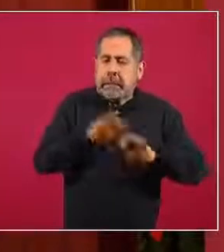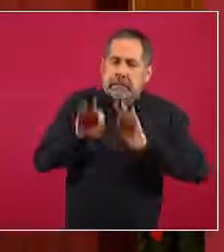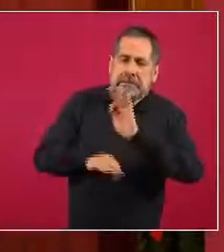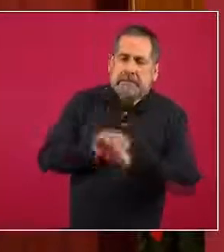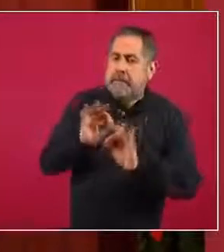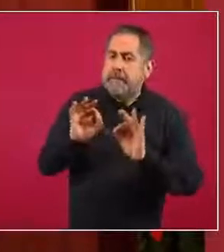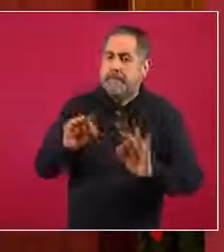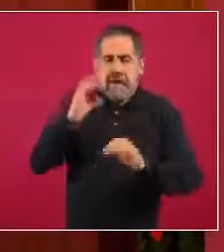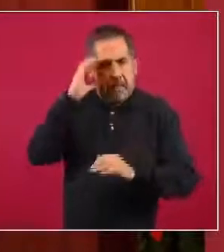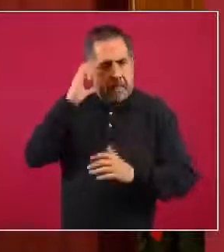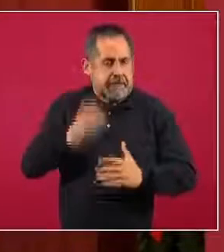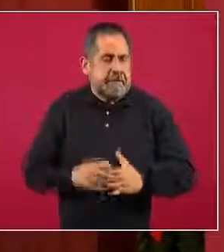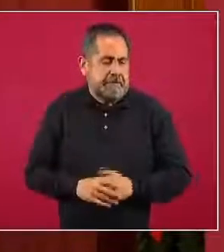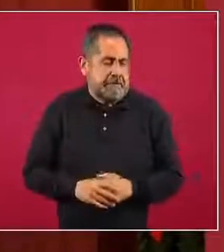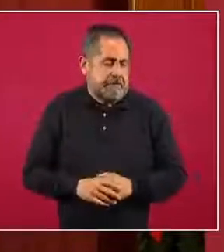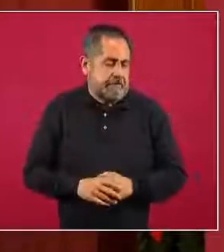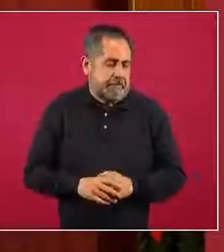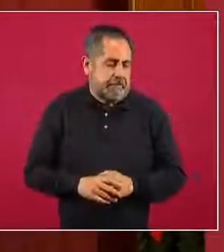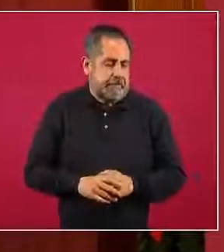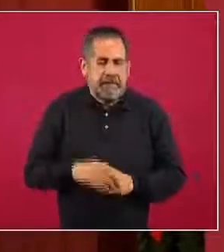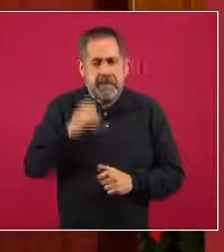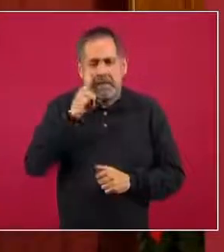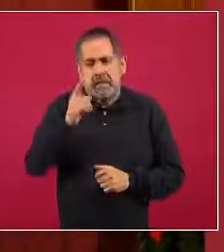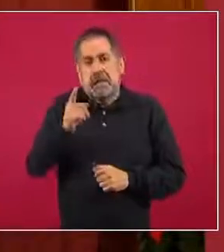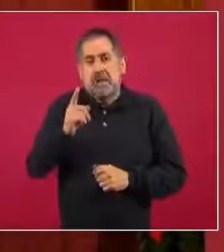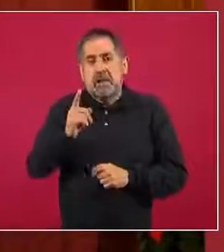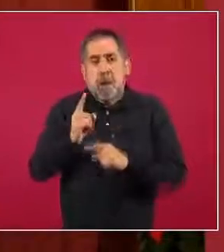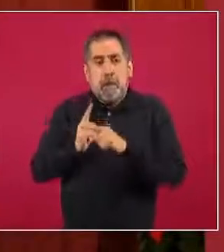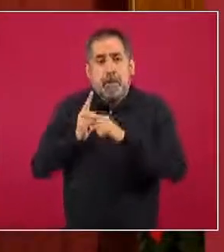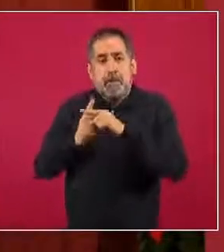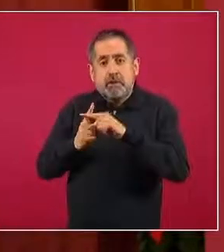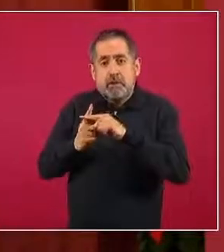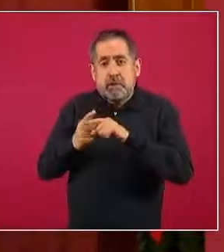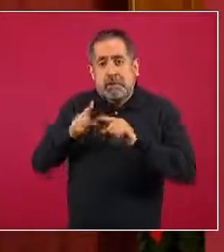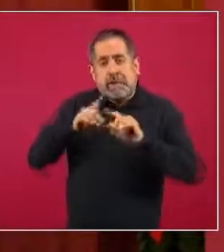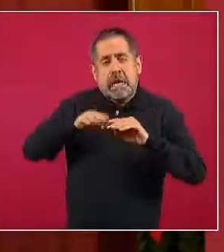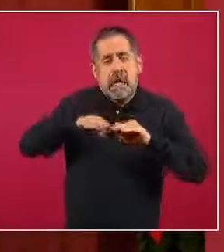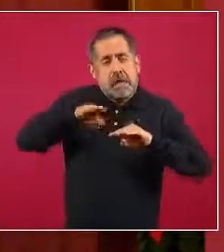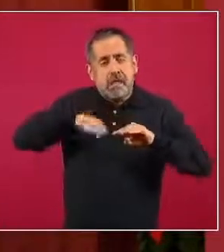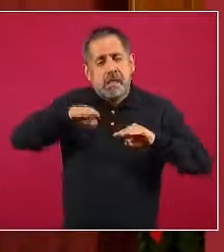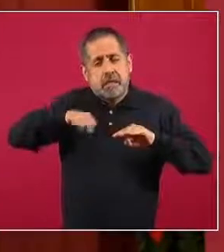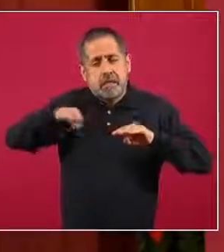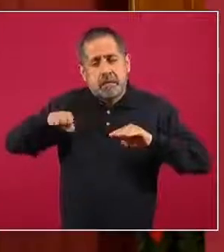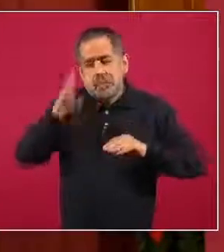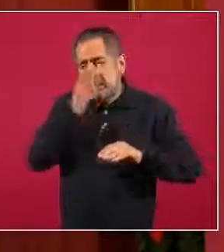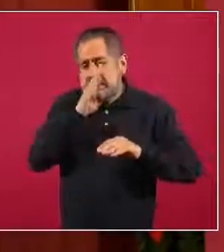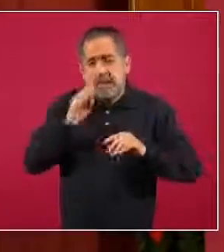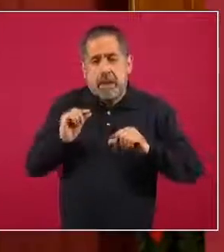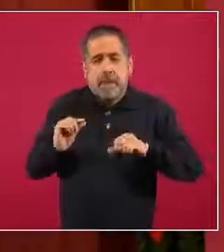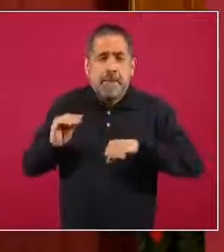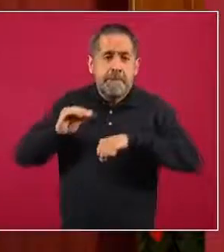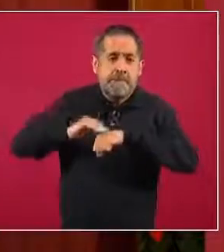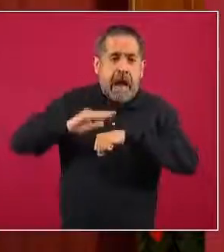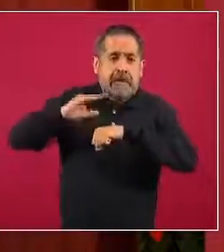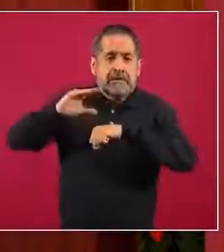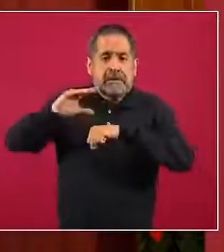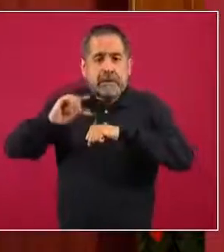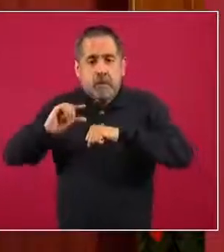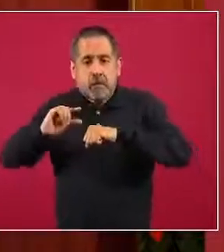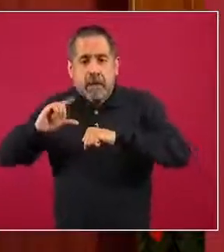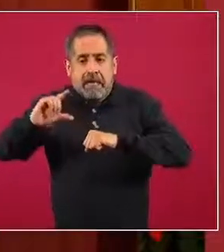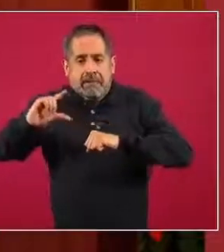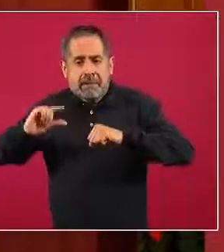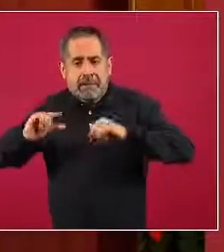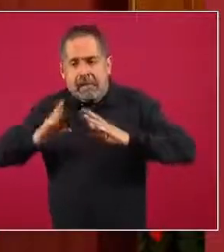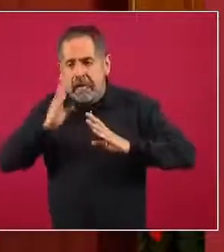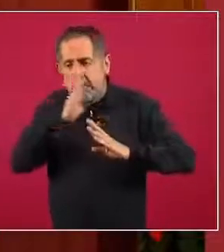porcentaje de positividad, pues bueno, ha estado fluctuando en las últimas semanas con incrementos, disminuciones. El día de